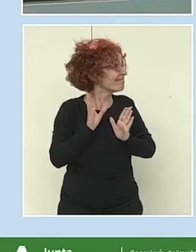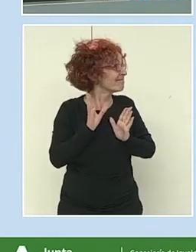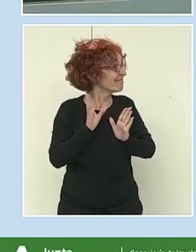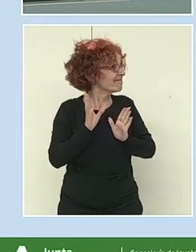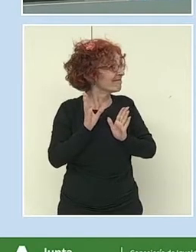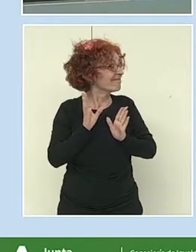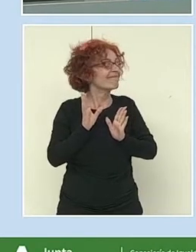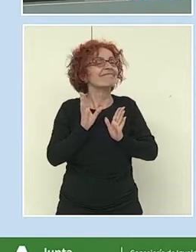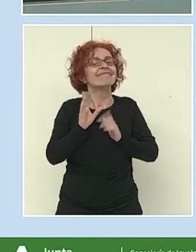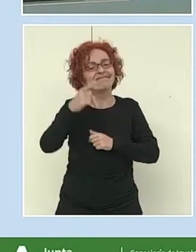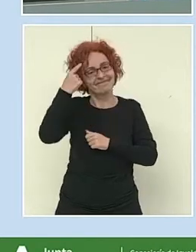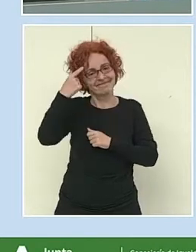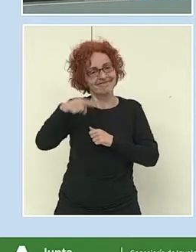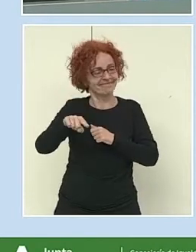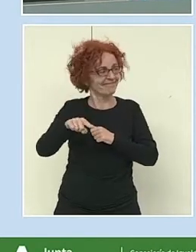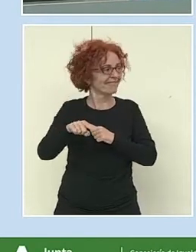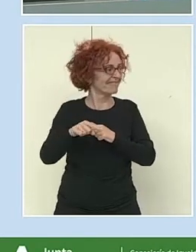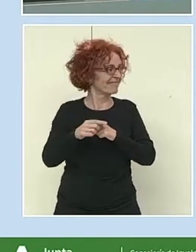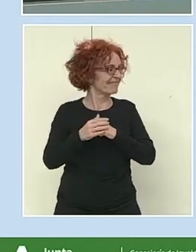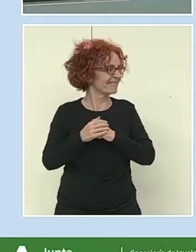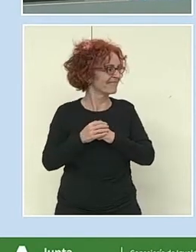Vale, está duplicada.